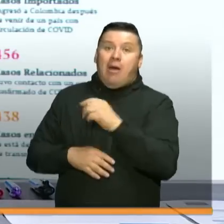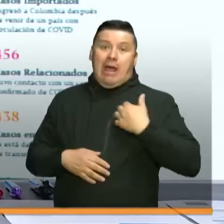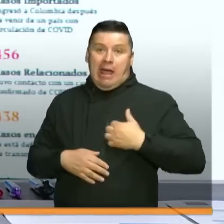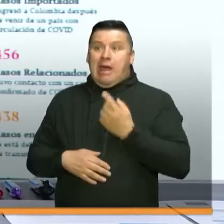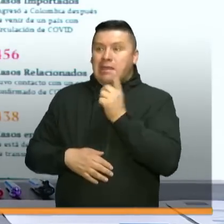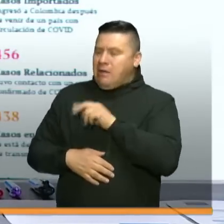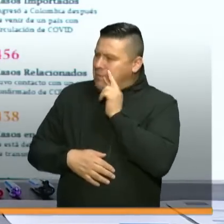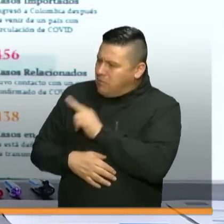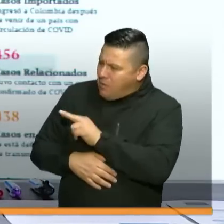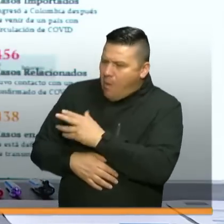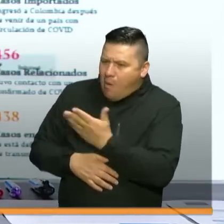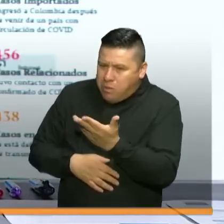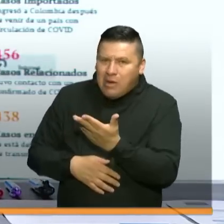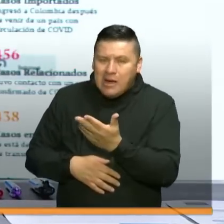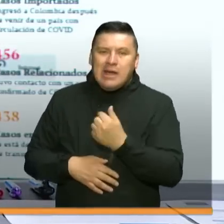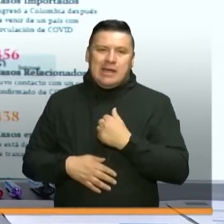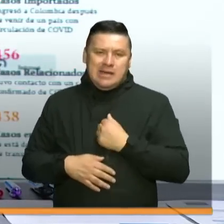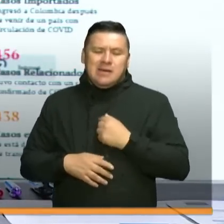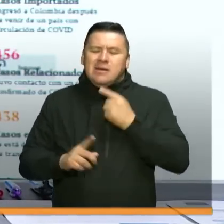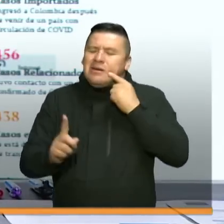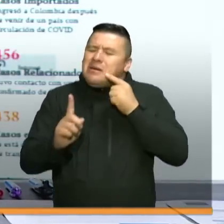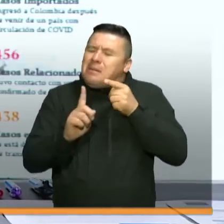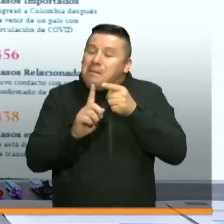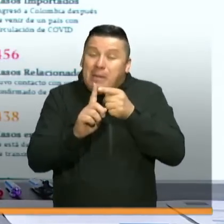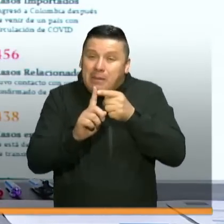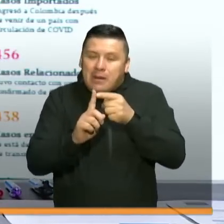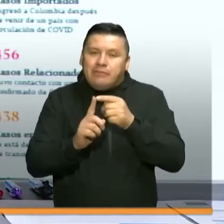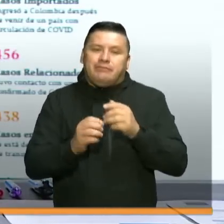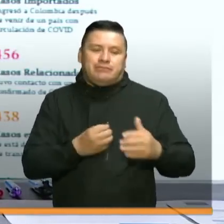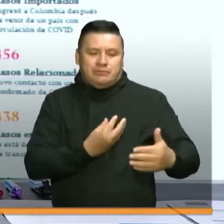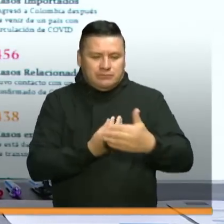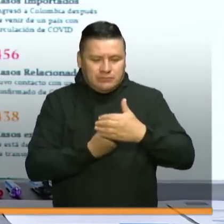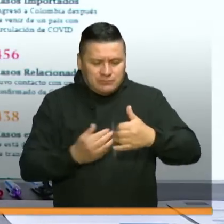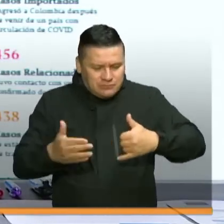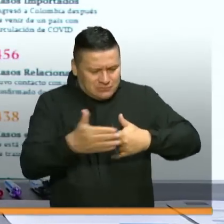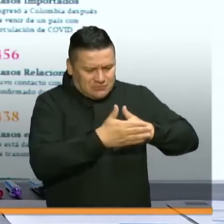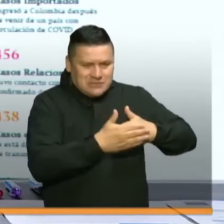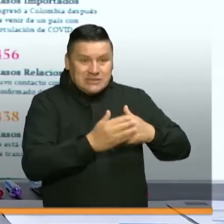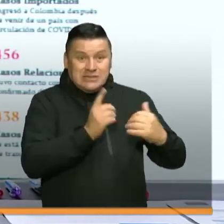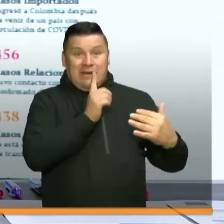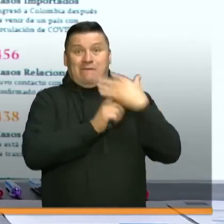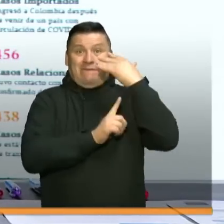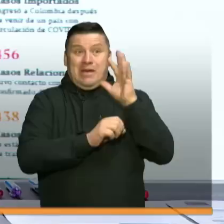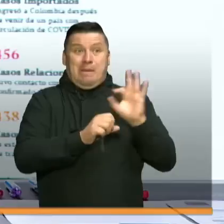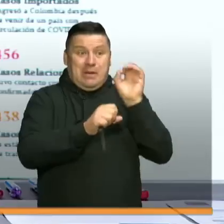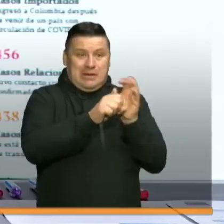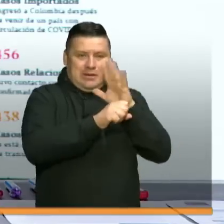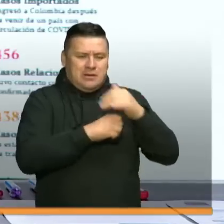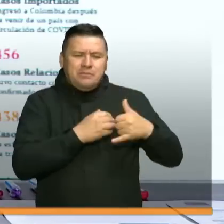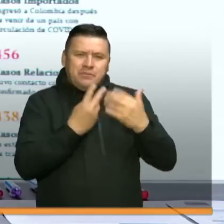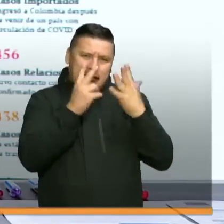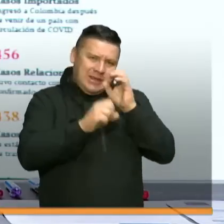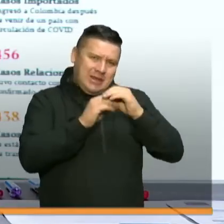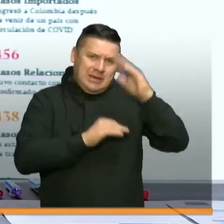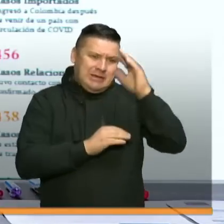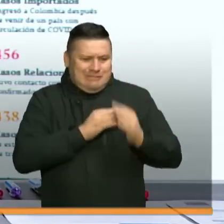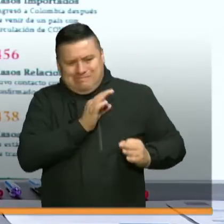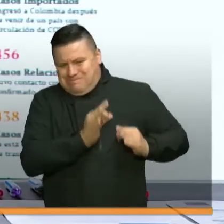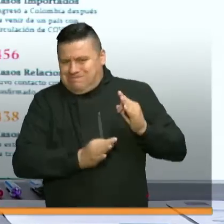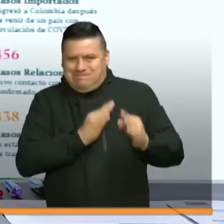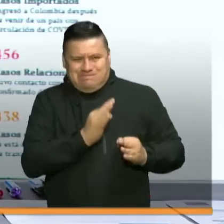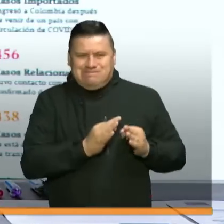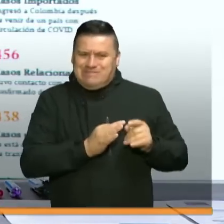Entonces lo que nosotros hemos dicho es que el primer objetivo, proteger a la población más vulnerable a los ataques del virus, son los mayores de 70 años.